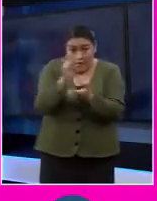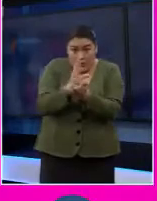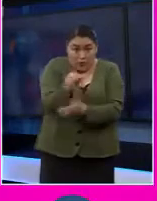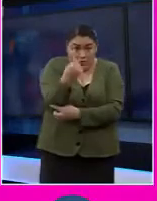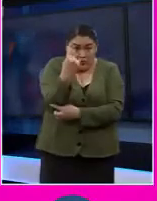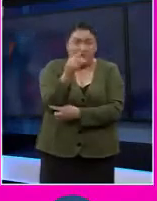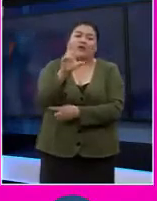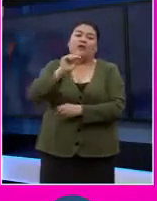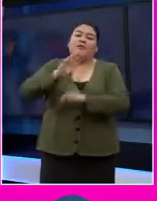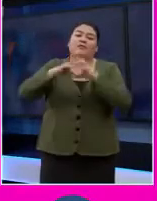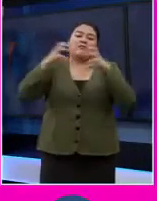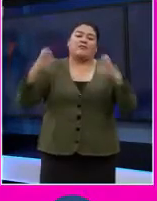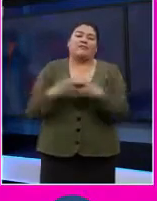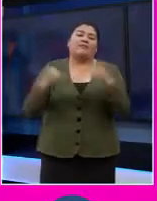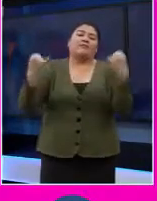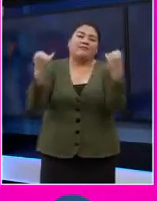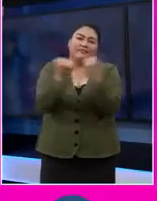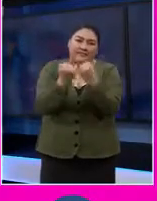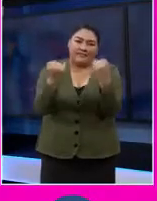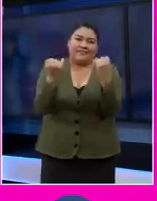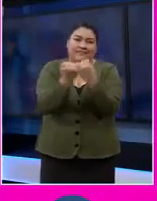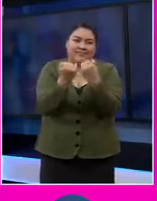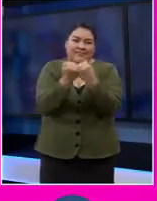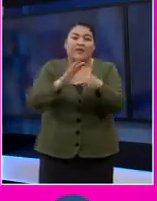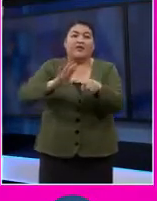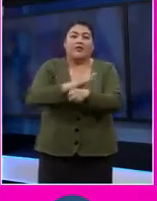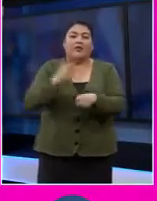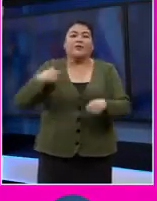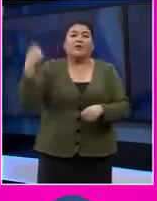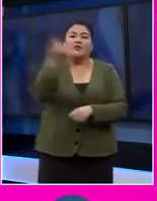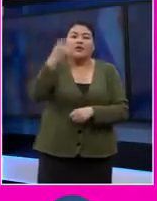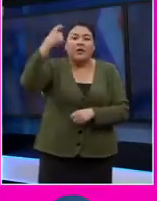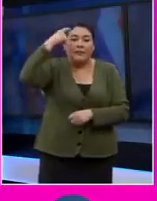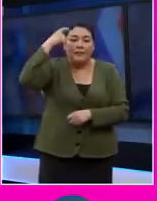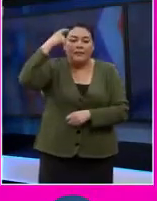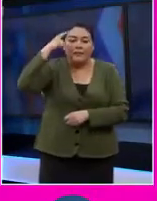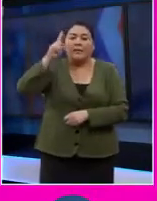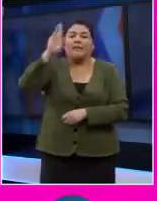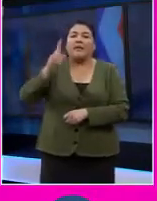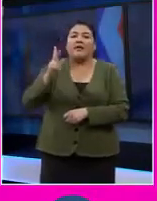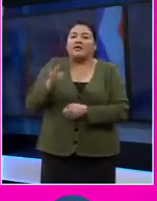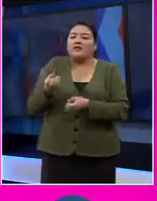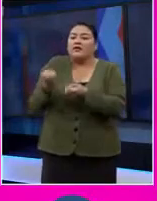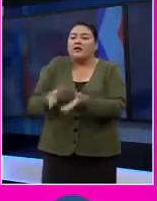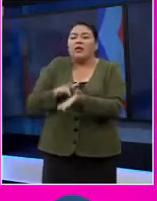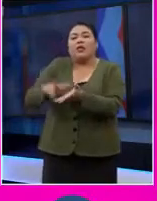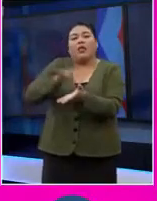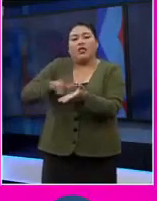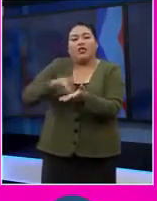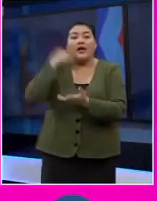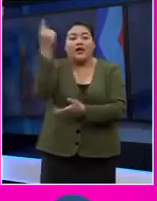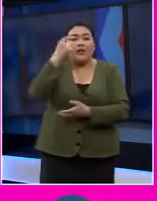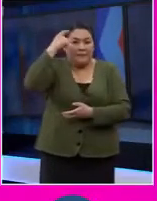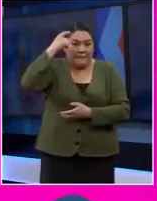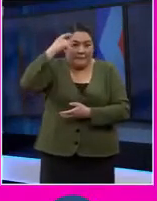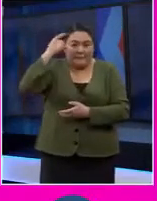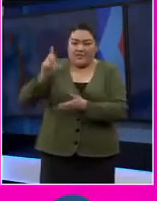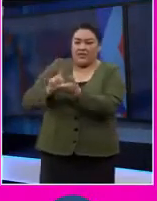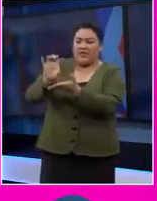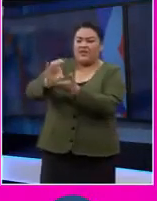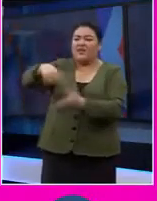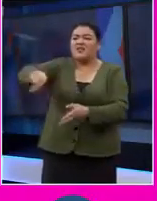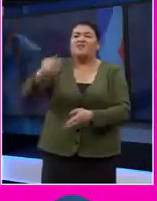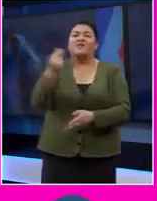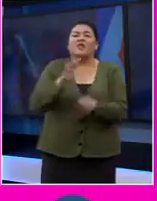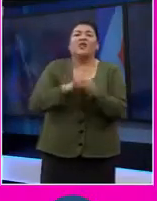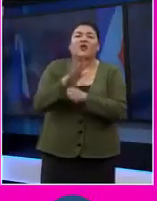problemática a nivel mundial, justamente porque los enfoques suelen ser muy asistencialistas. Se suele pensar que las personas con discapacidad lo